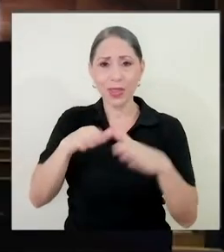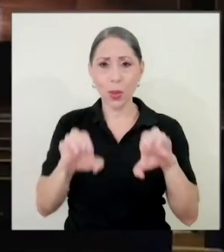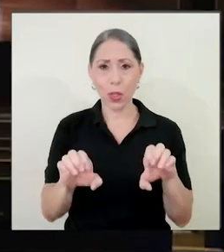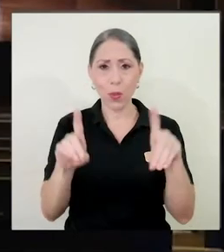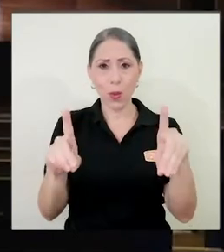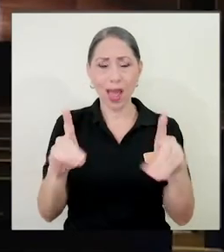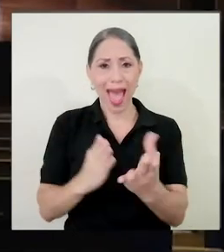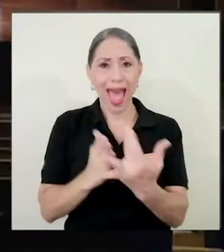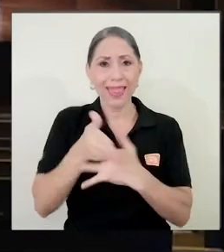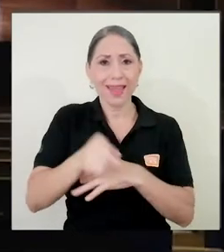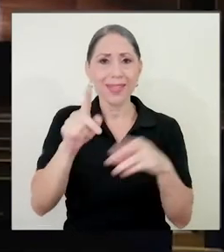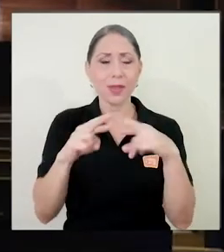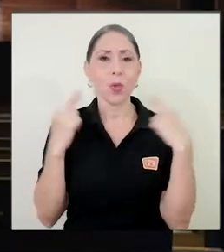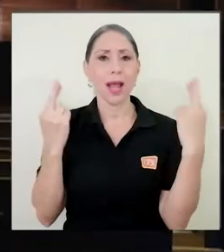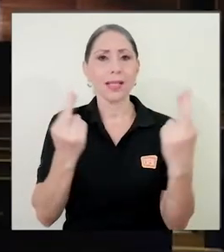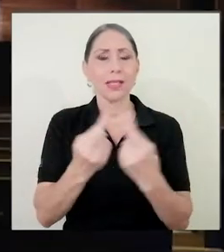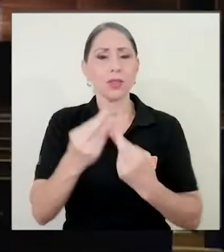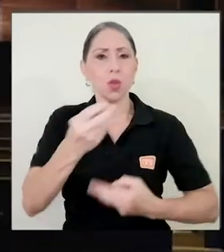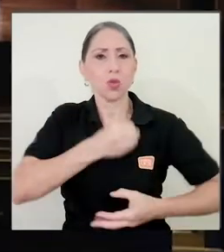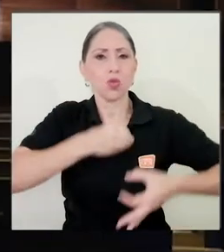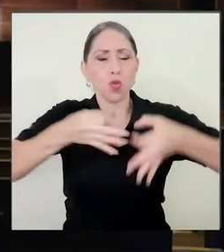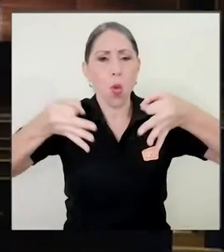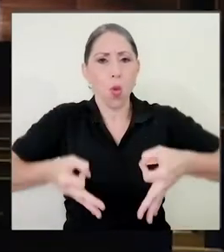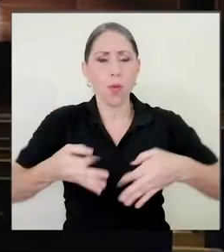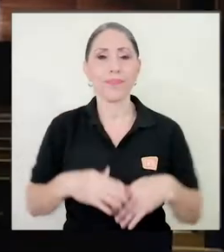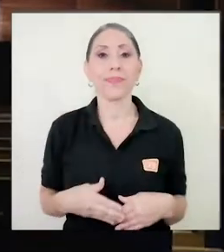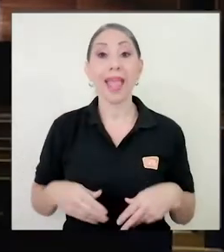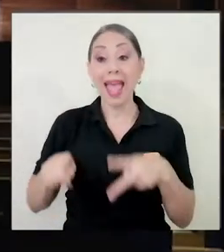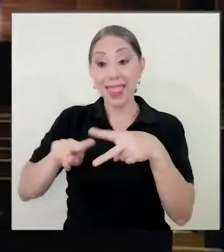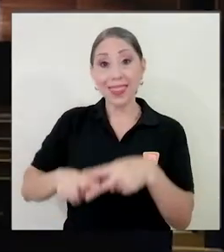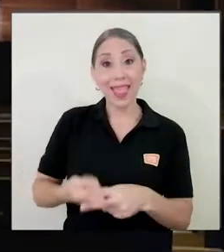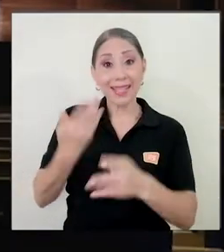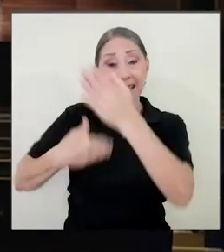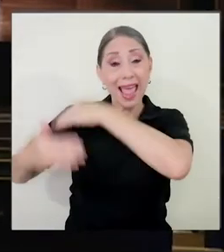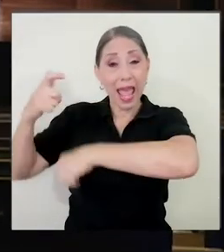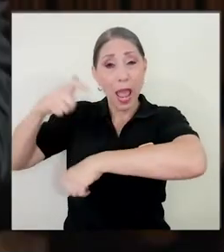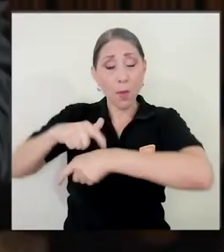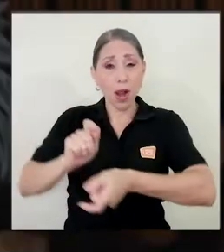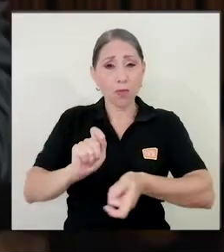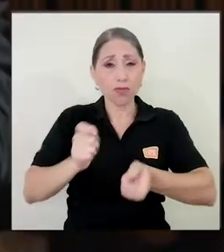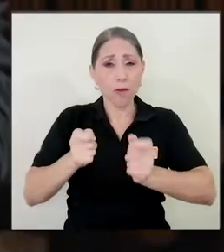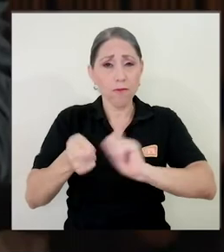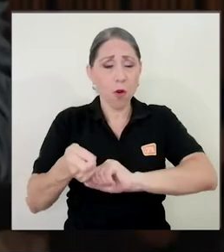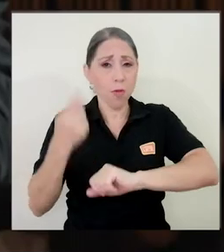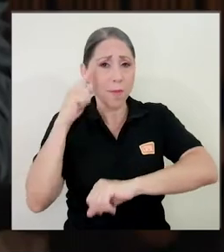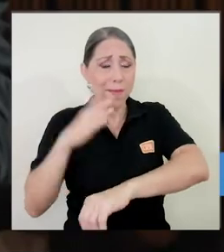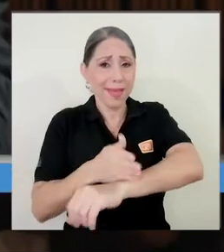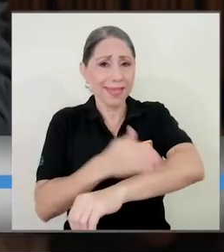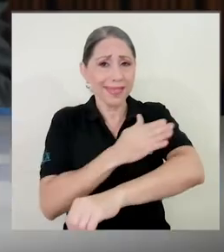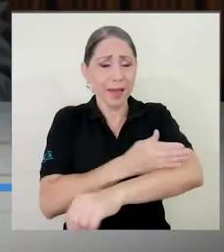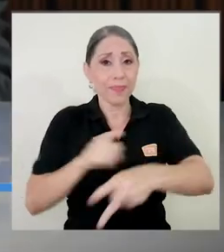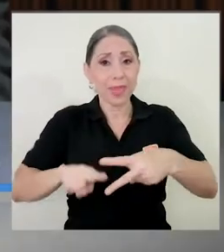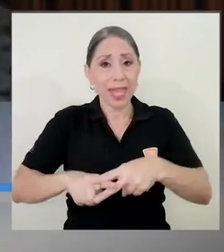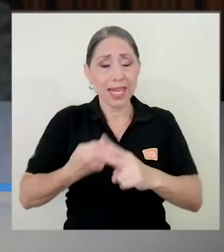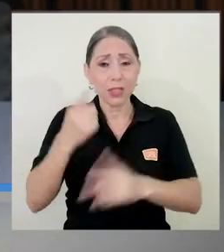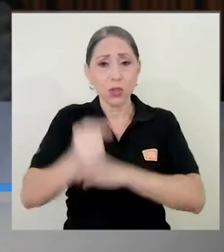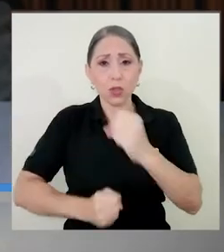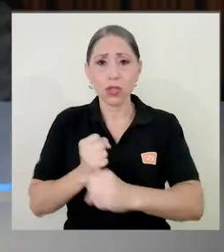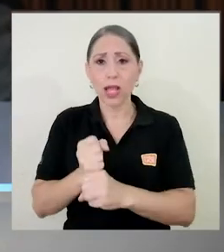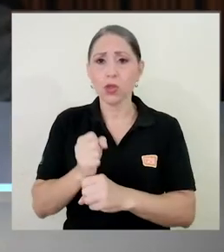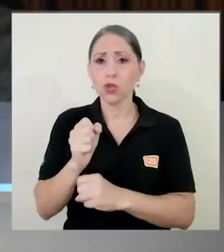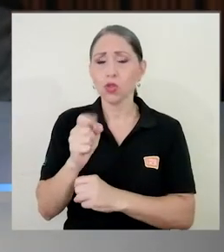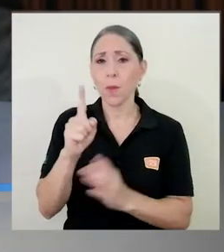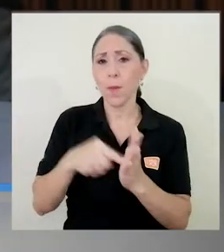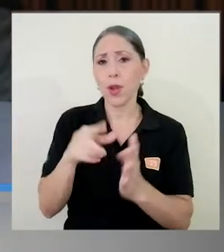a través de una sesión solemne. Nacida en plena época reformista, a inicios de la década de los años 40,